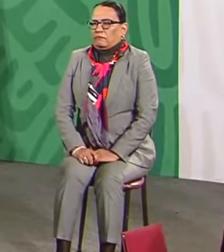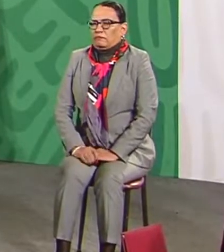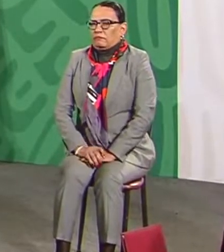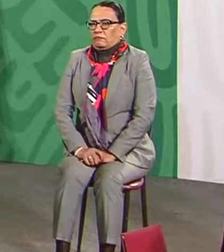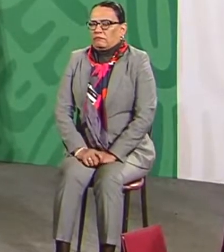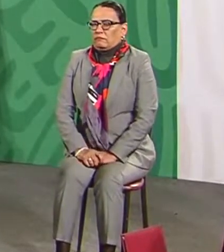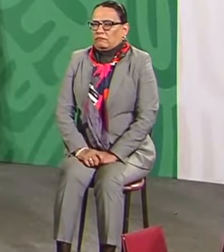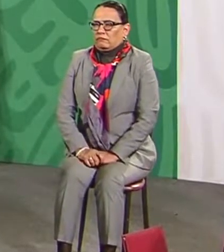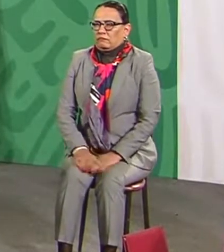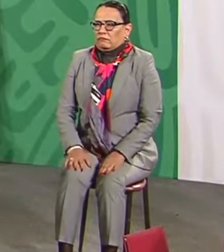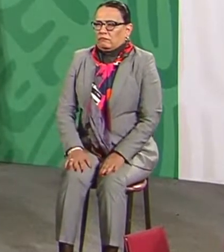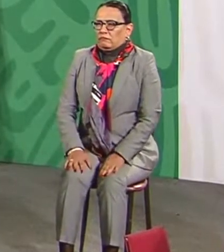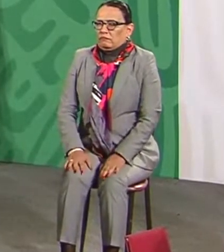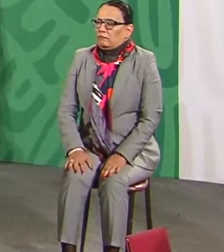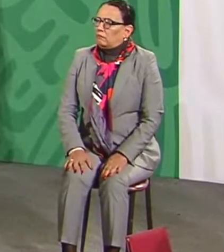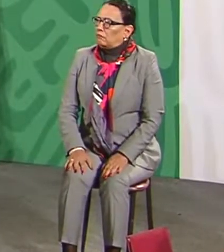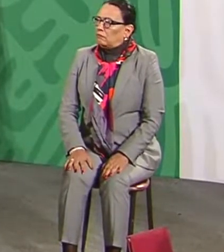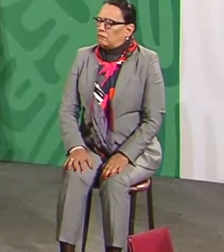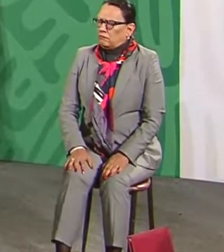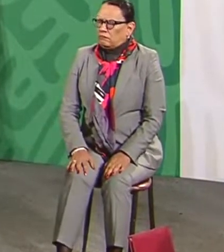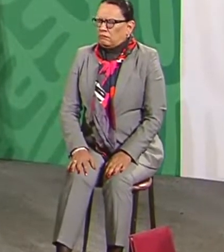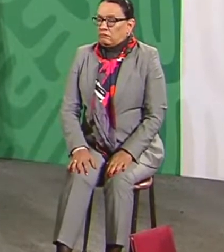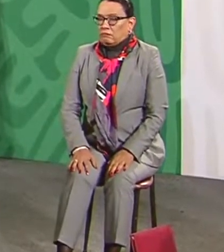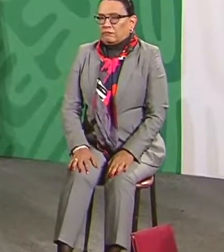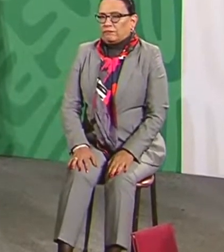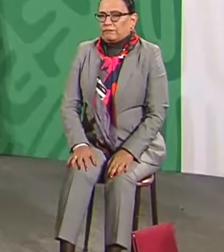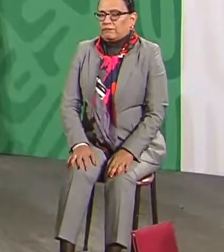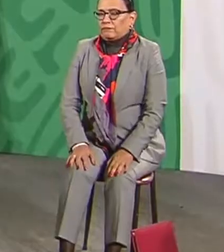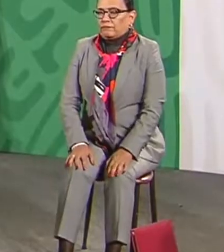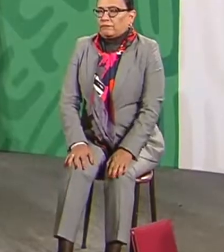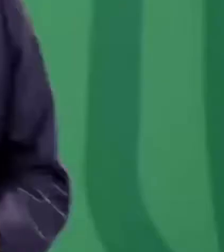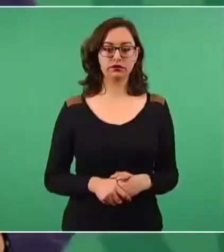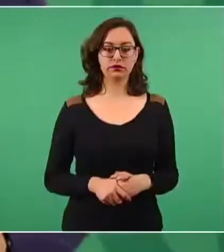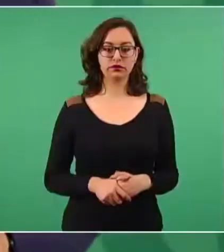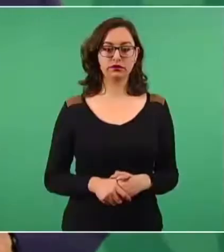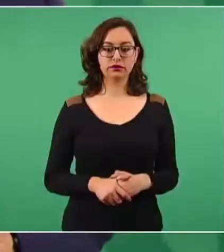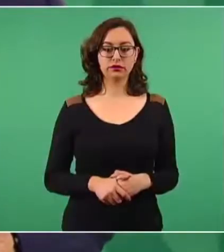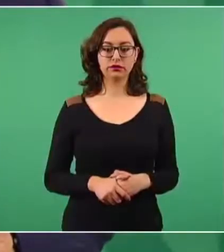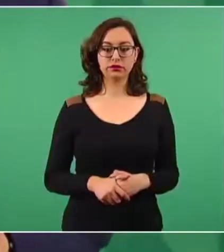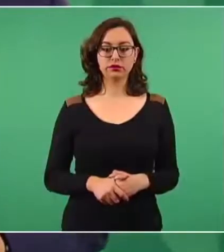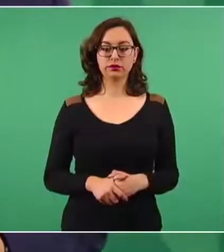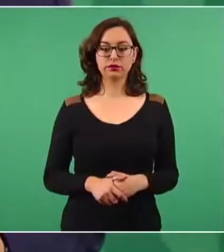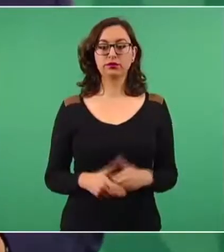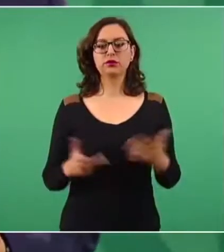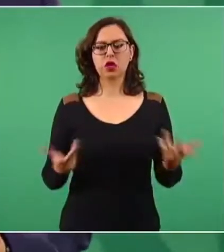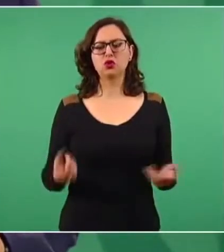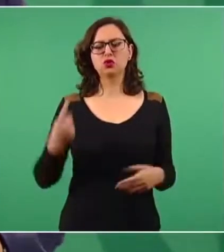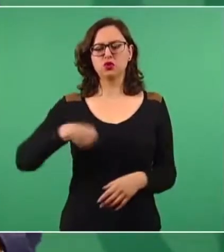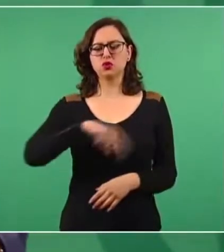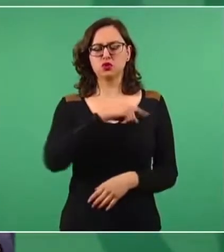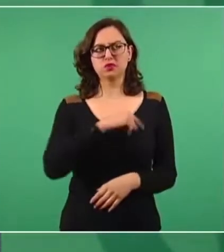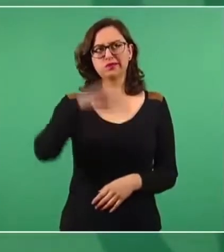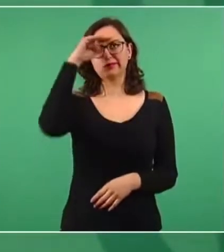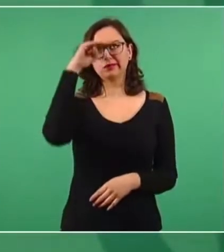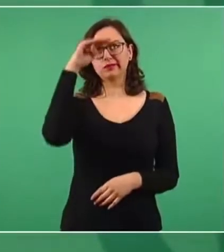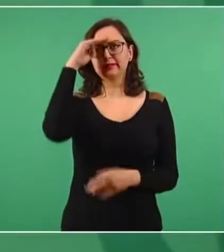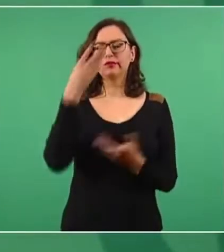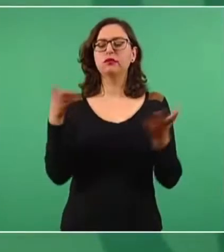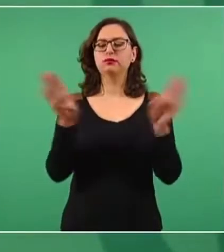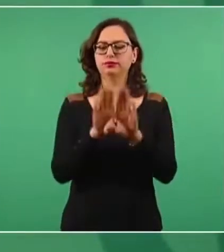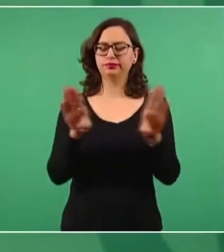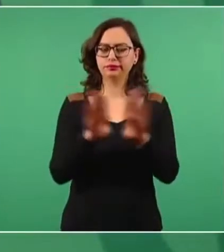de ayudar y estamos abiertos a eso. Y a depender mucho del